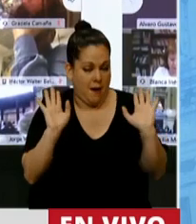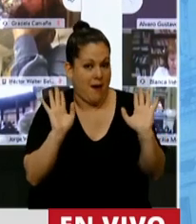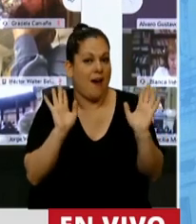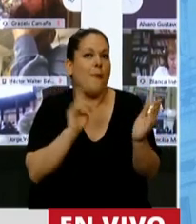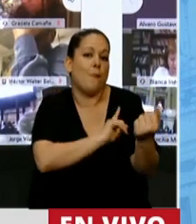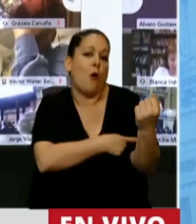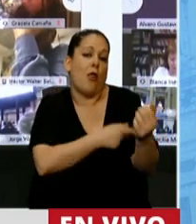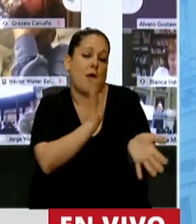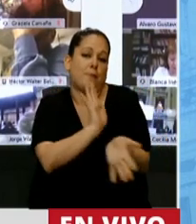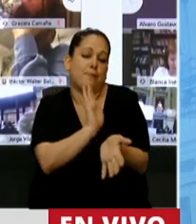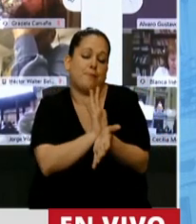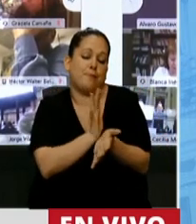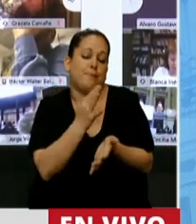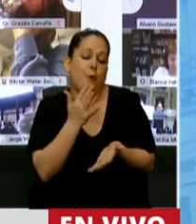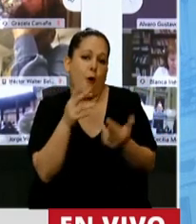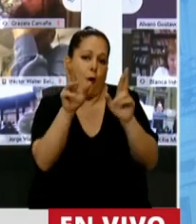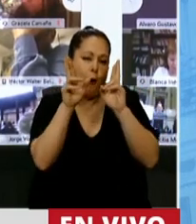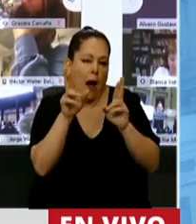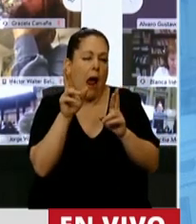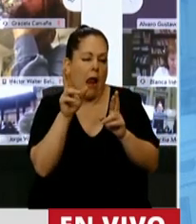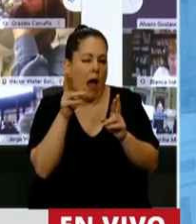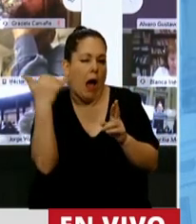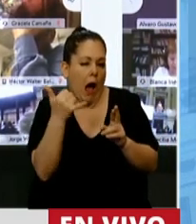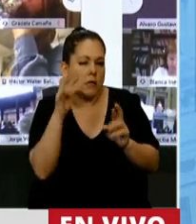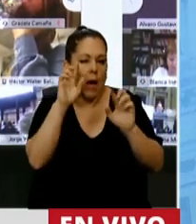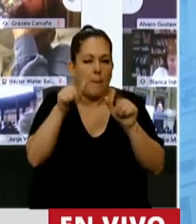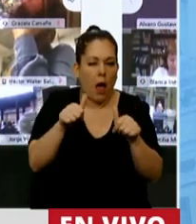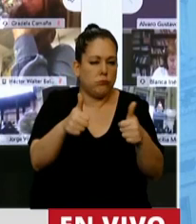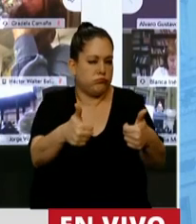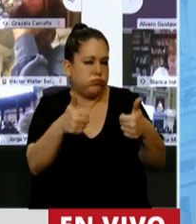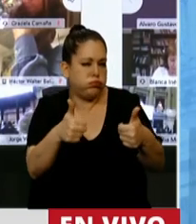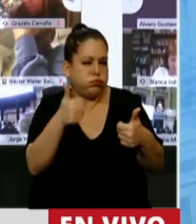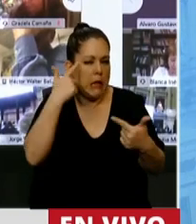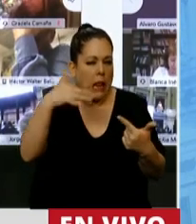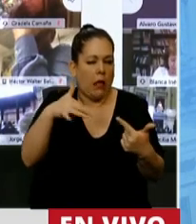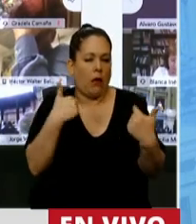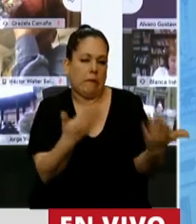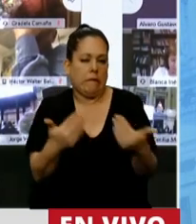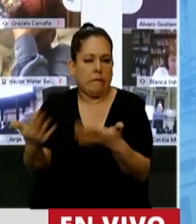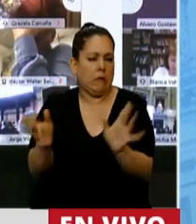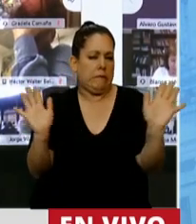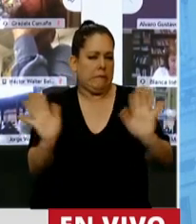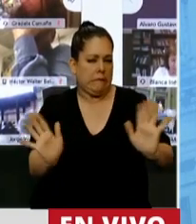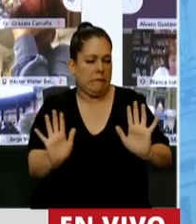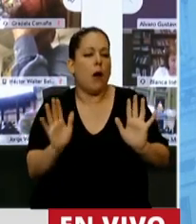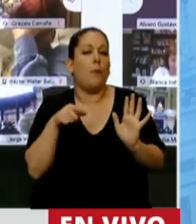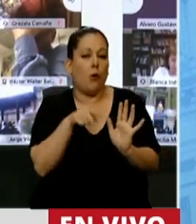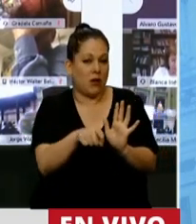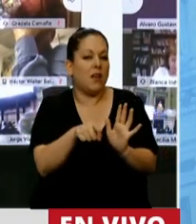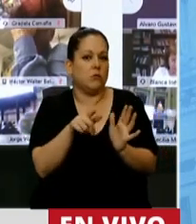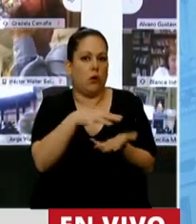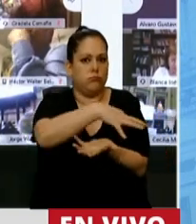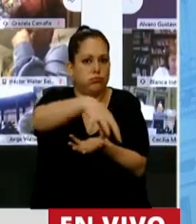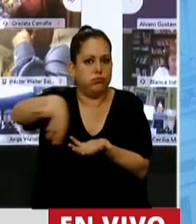manejado en forma inteligente, razonable, sin ningún tipo de favoritismo, porque esta zona aduanera